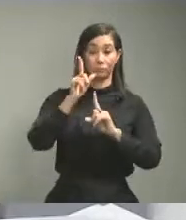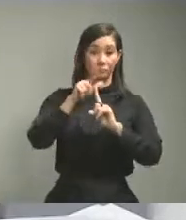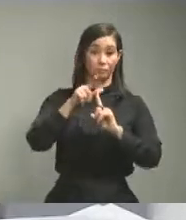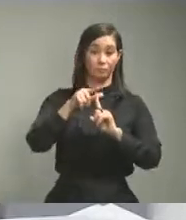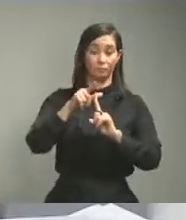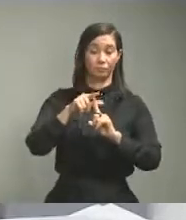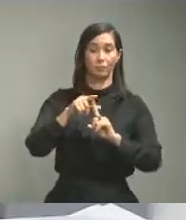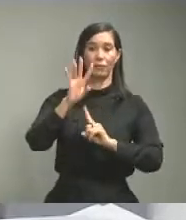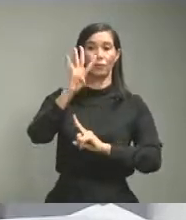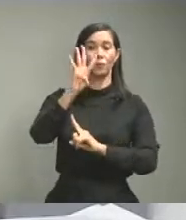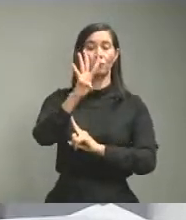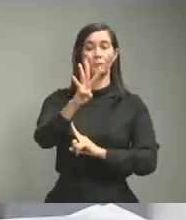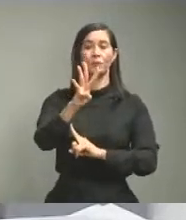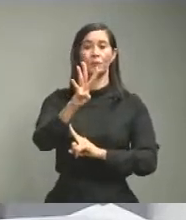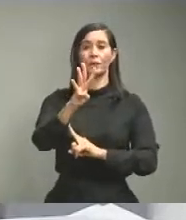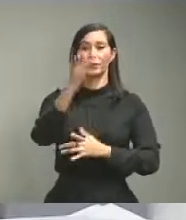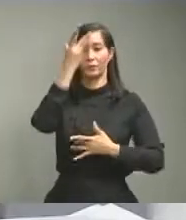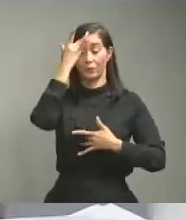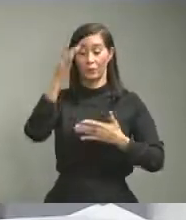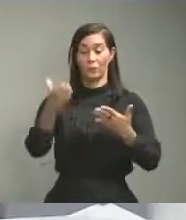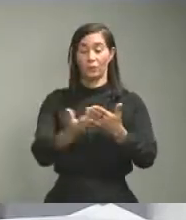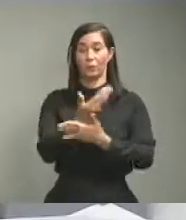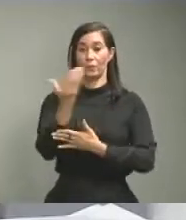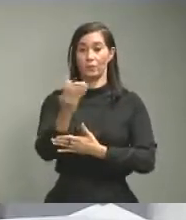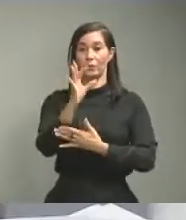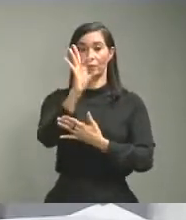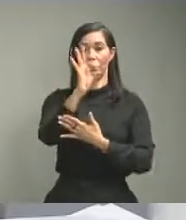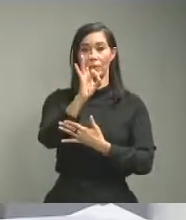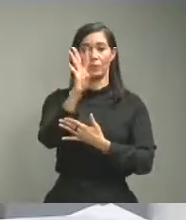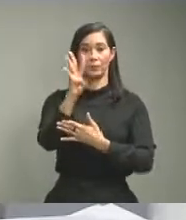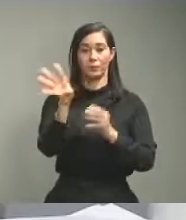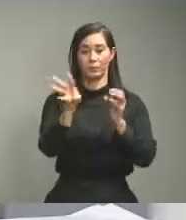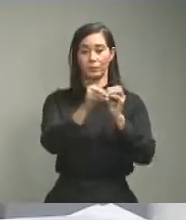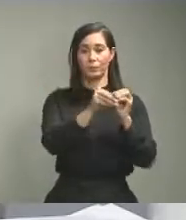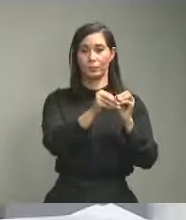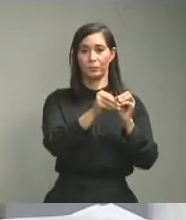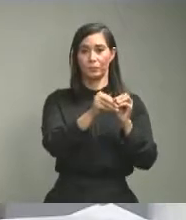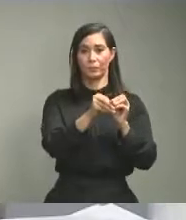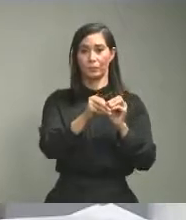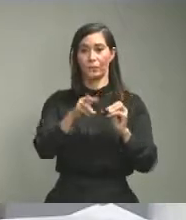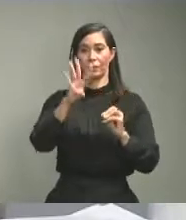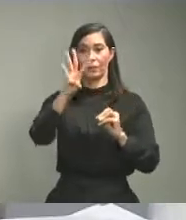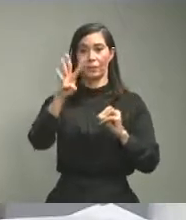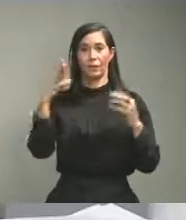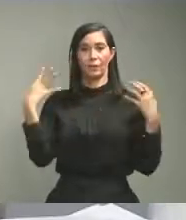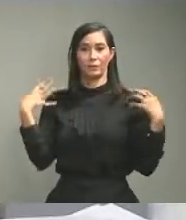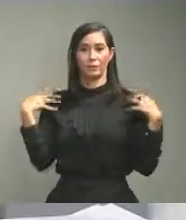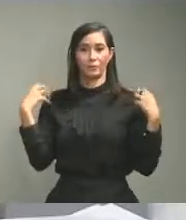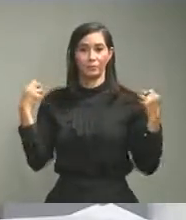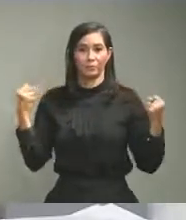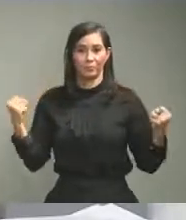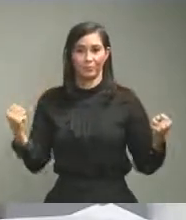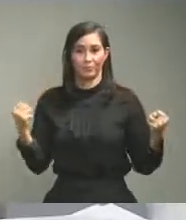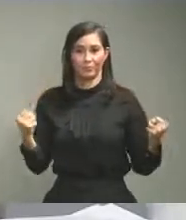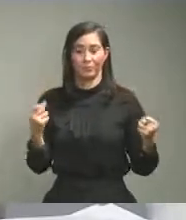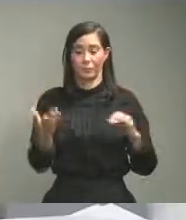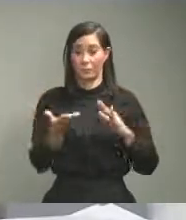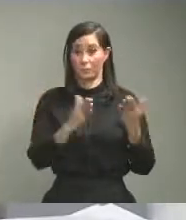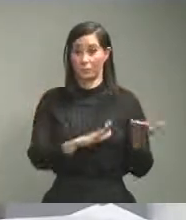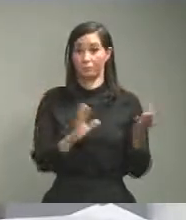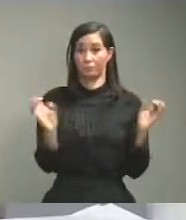4 casos nuevos 94 acumulados 4 recuperados 0